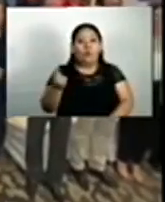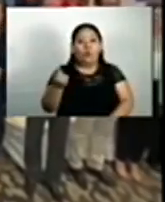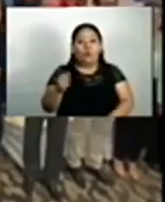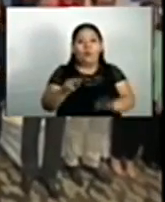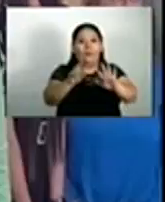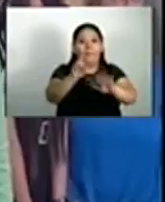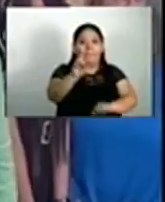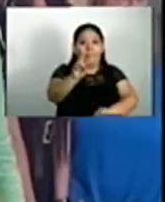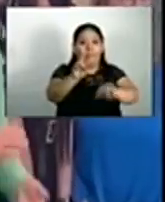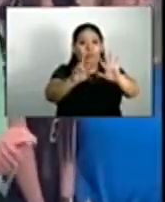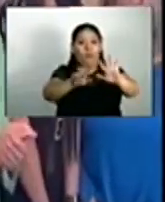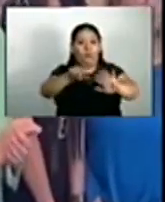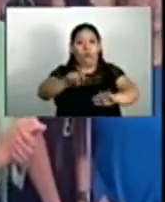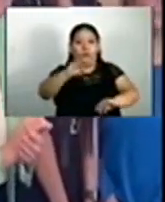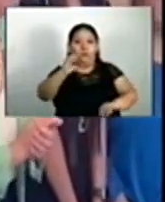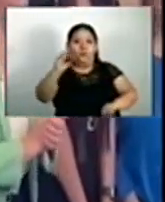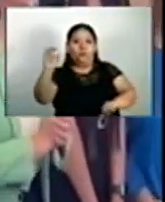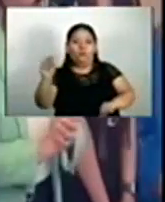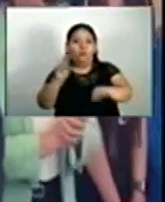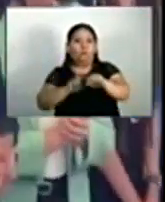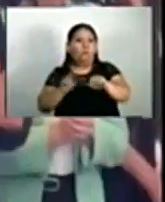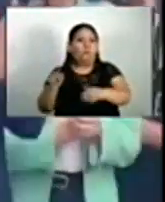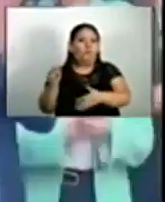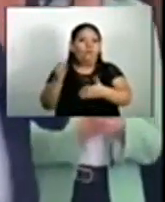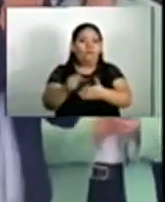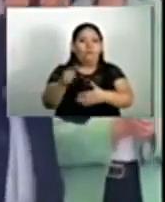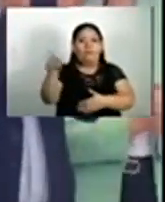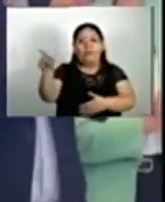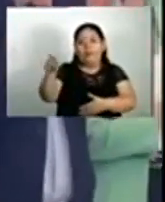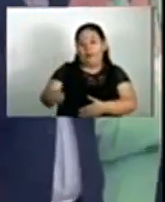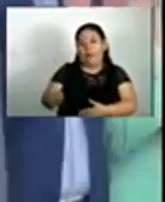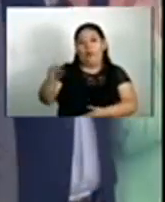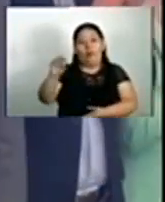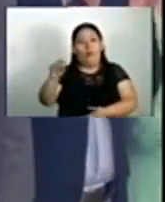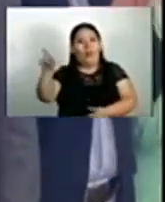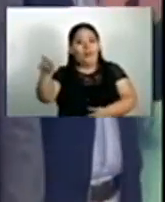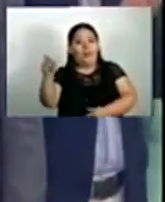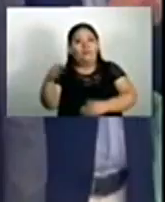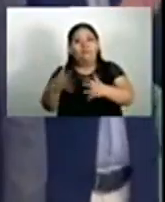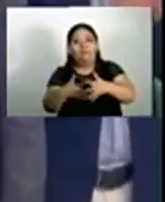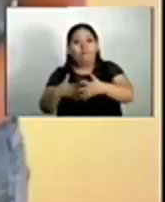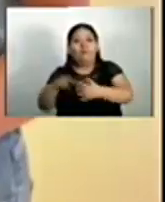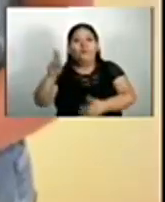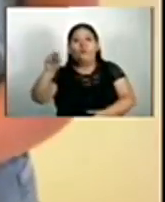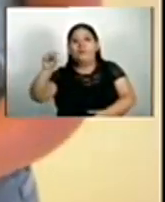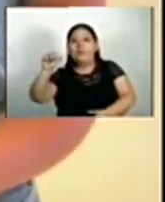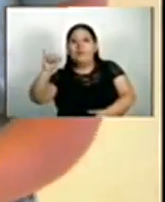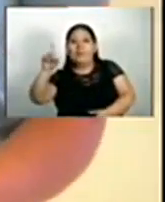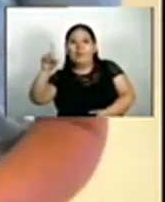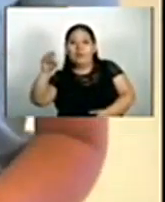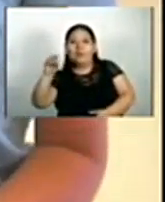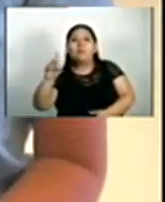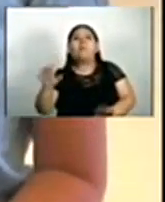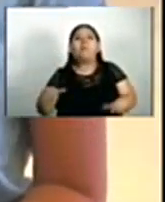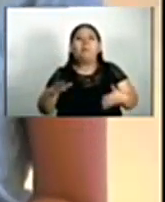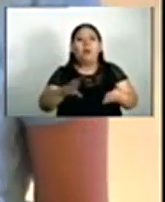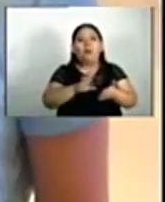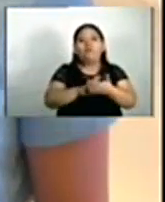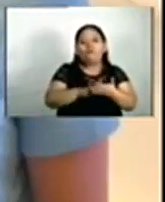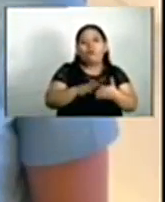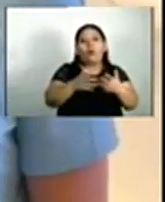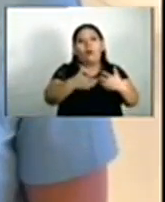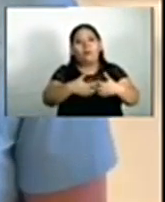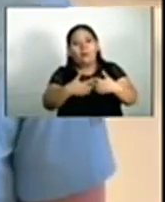dólares serán invertidos en el país por parte de la Agencia de Estados Unidos para el Desarrollo, USAID, en el proyecto Habilidades para el